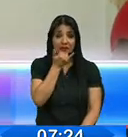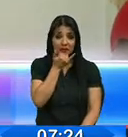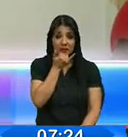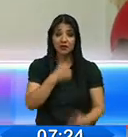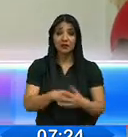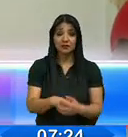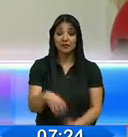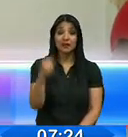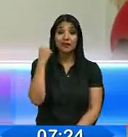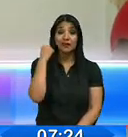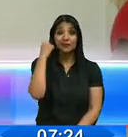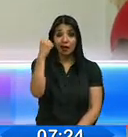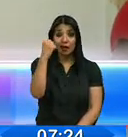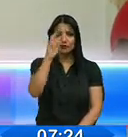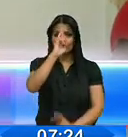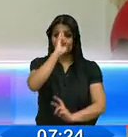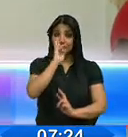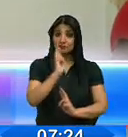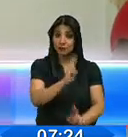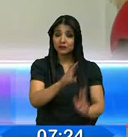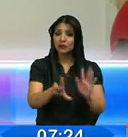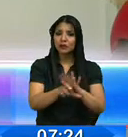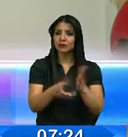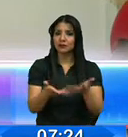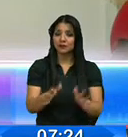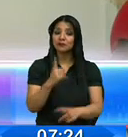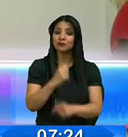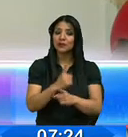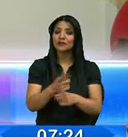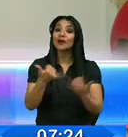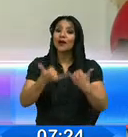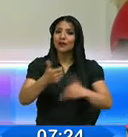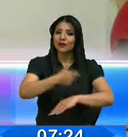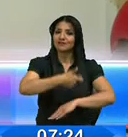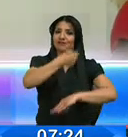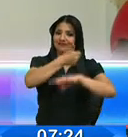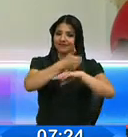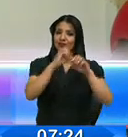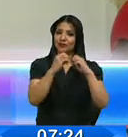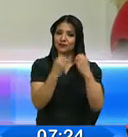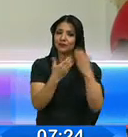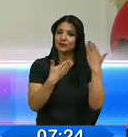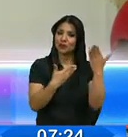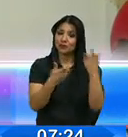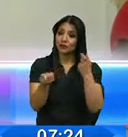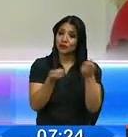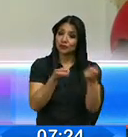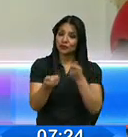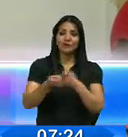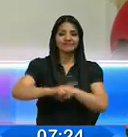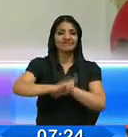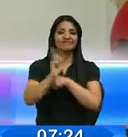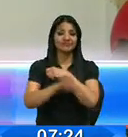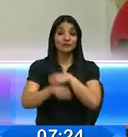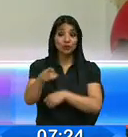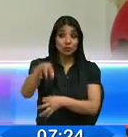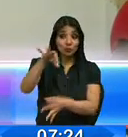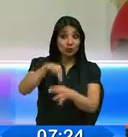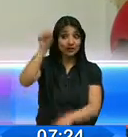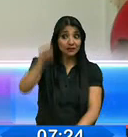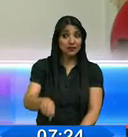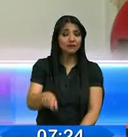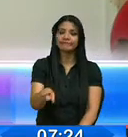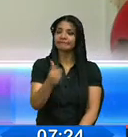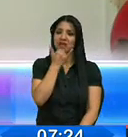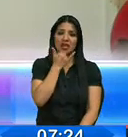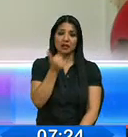a derecho, es lo que hoy ha causado que el Tribunal Contencioso Electoral imponga una sanción a quienes sí votaron por